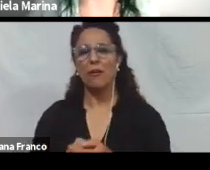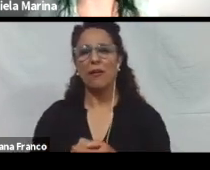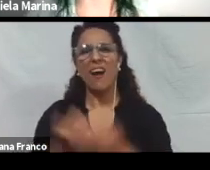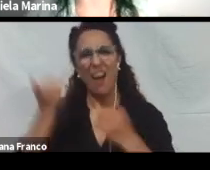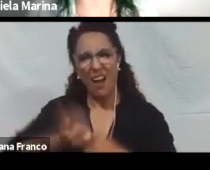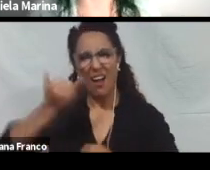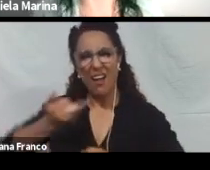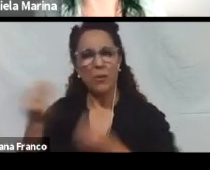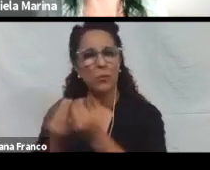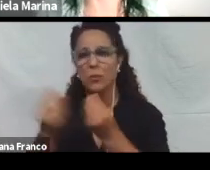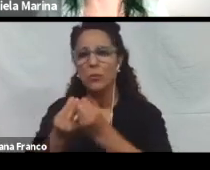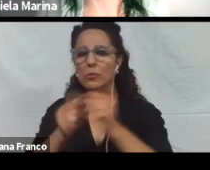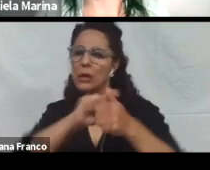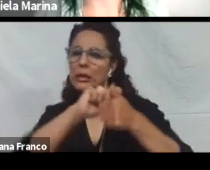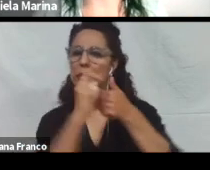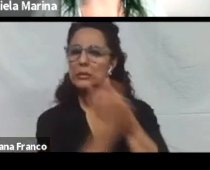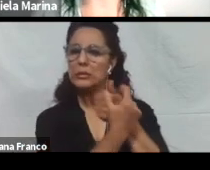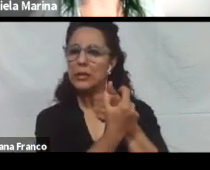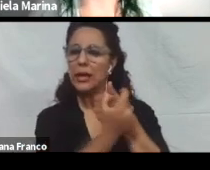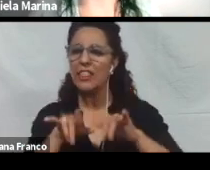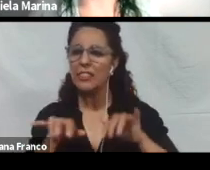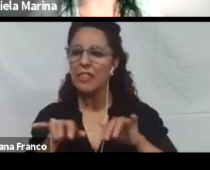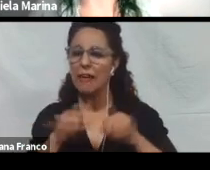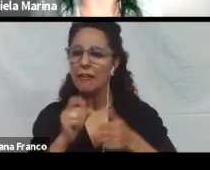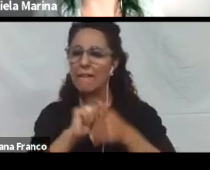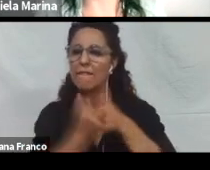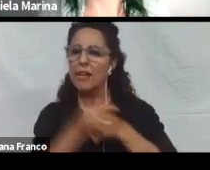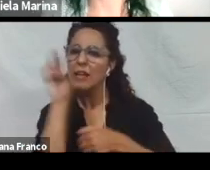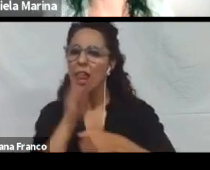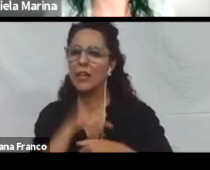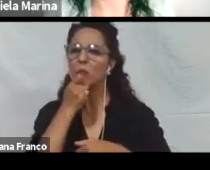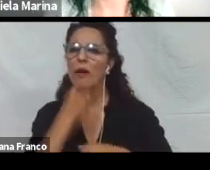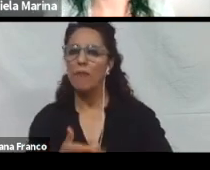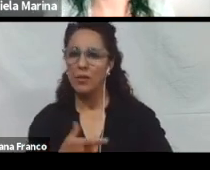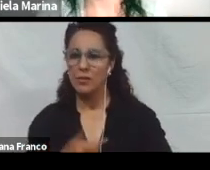internet respecto a lectura fácil que podemos utilizar.